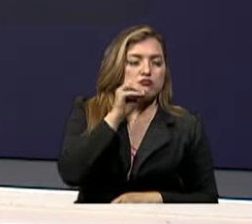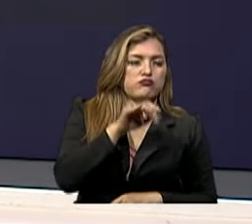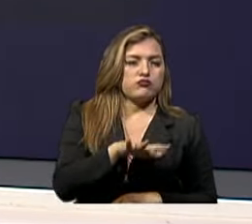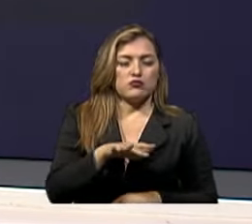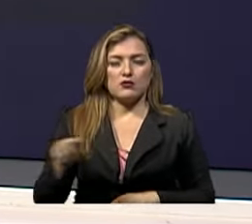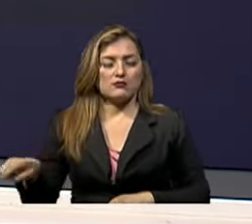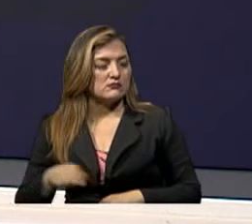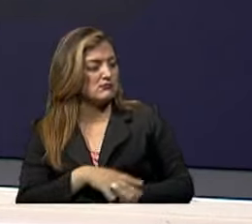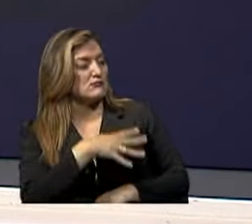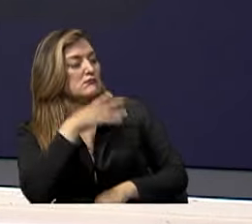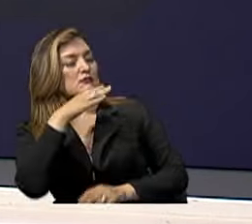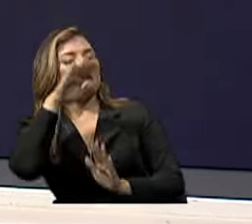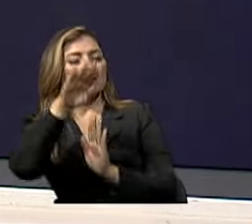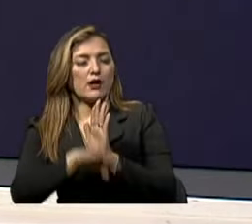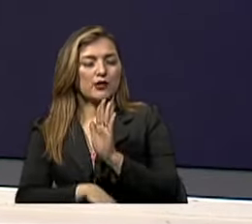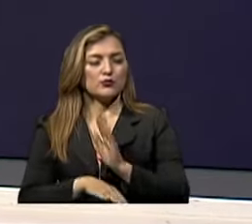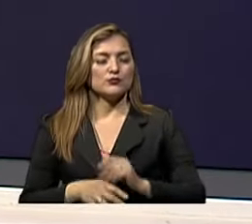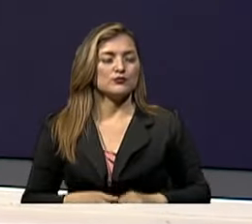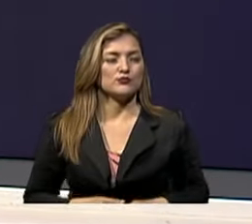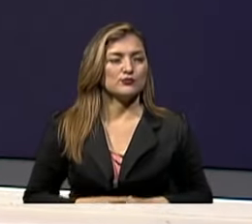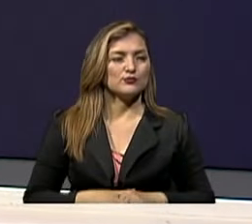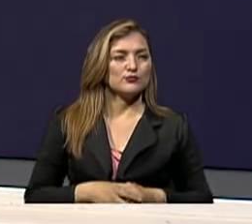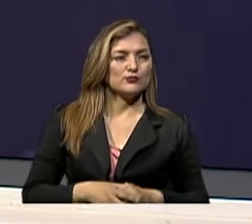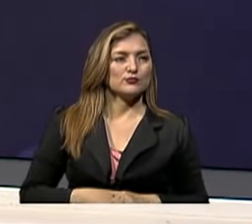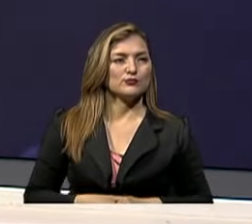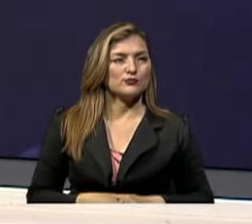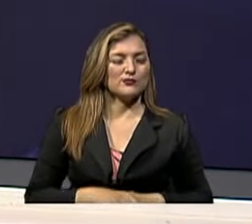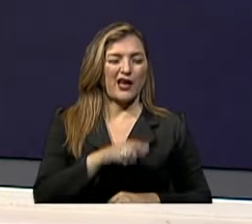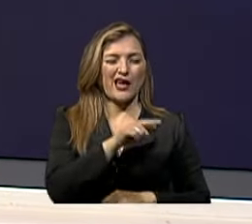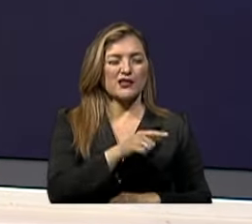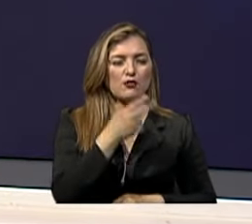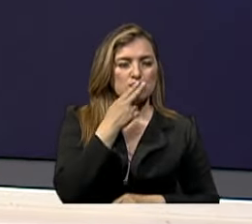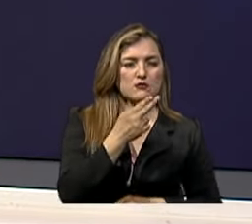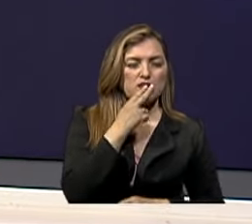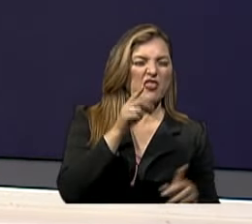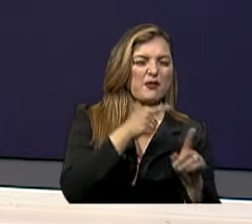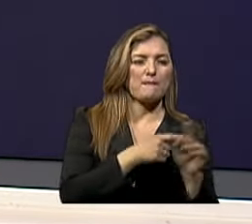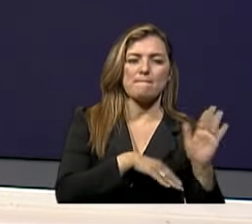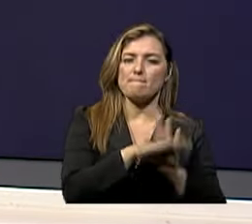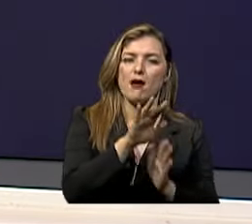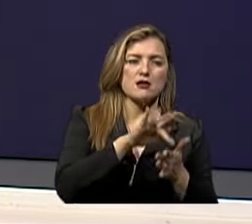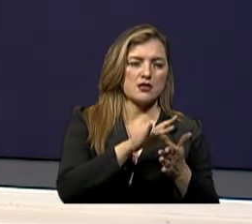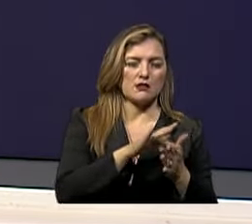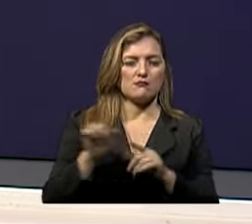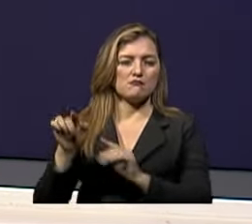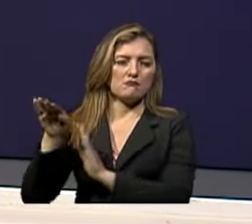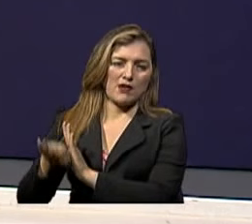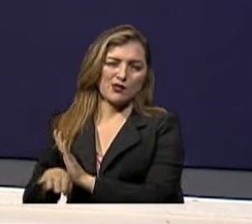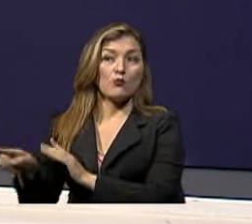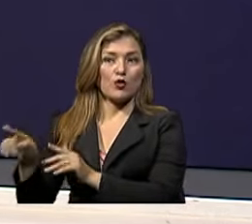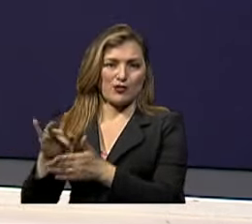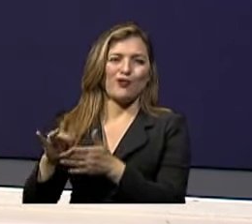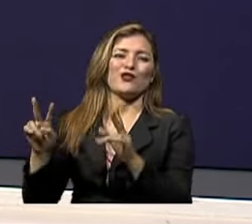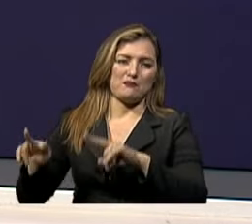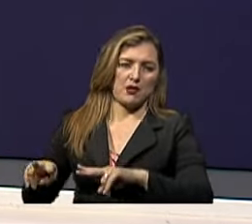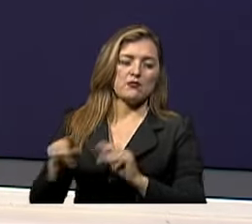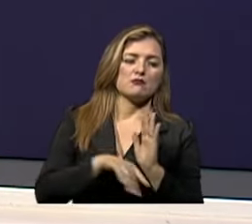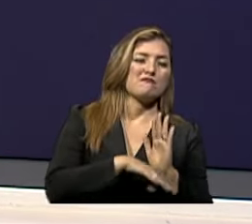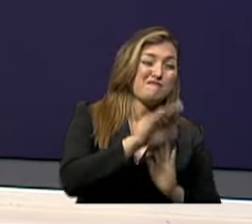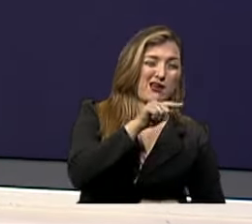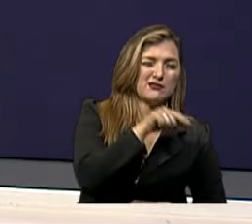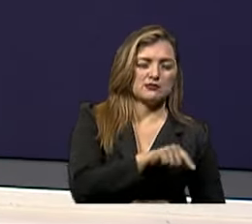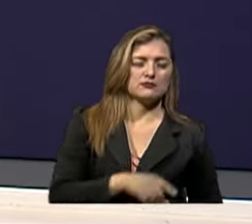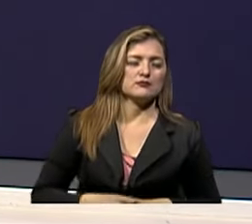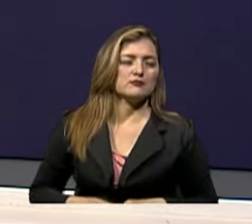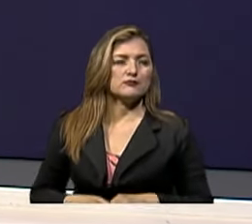menor cantidad Es decir Fumar activamente es mucho más peligroso Pero pues el fumador pasivo También tiene riesgo Mucho